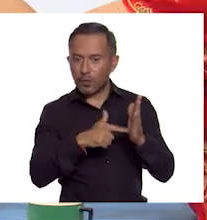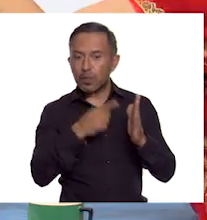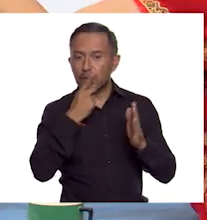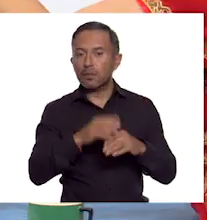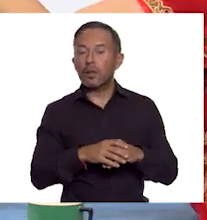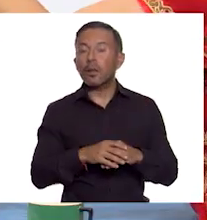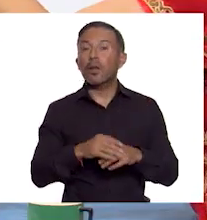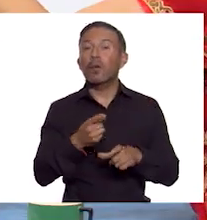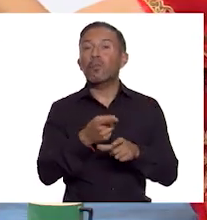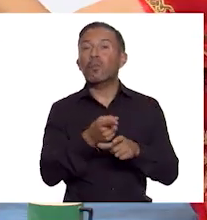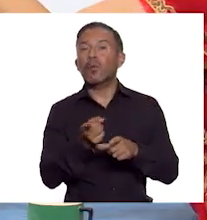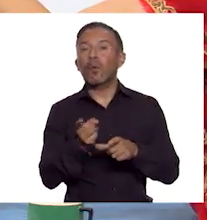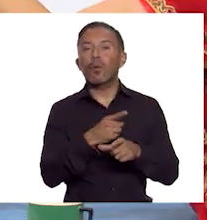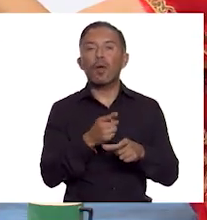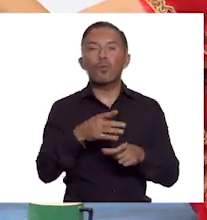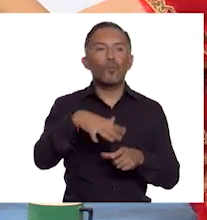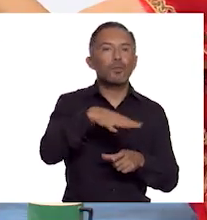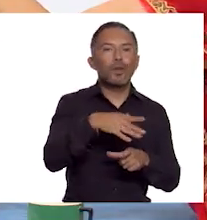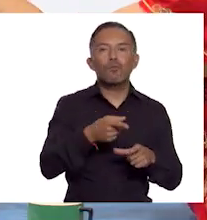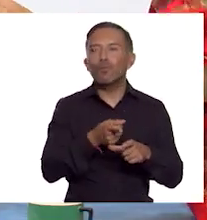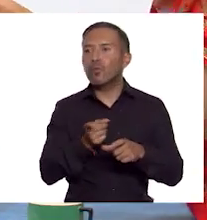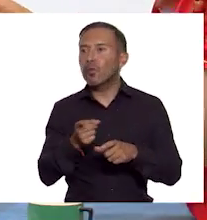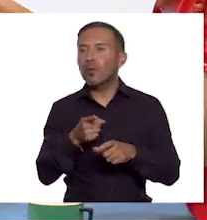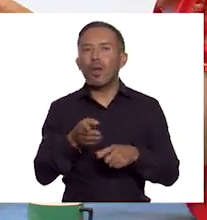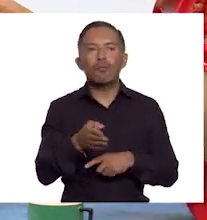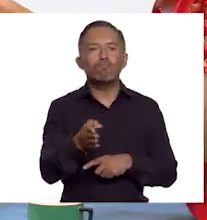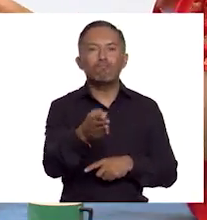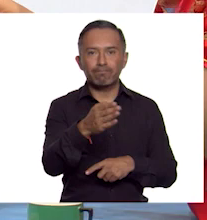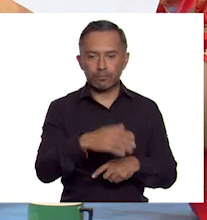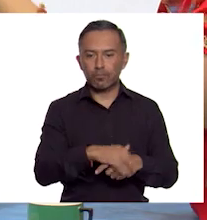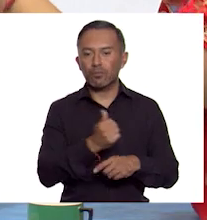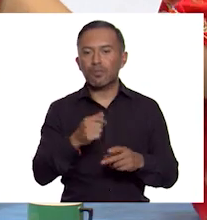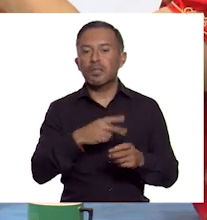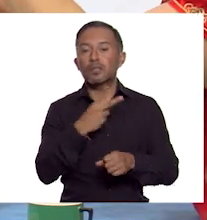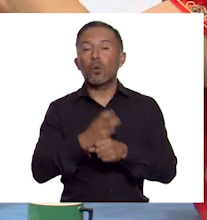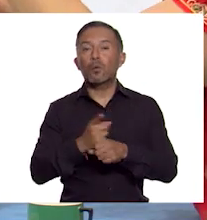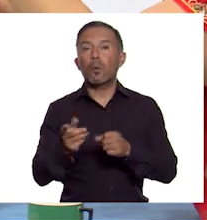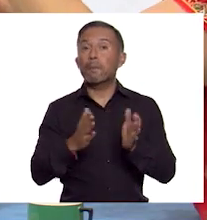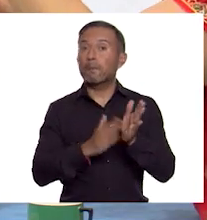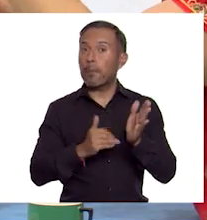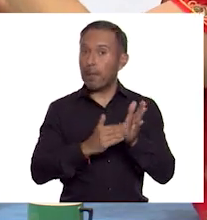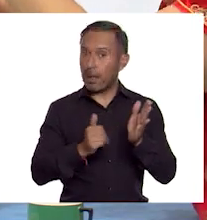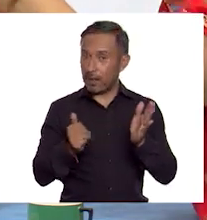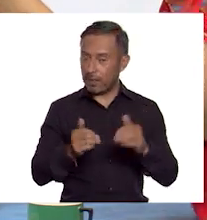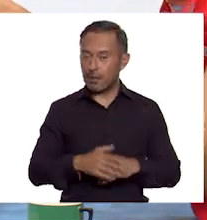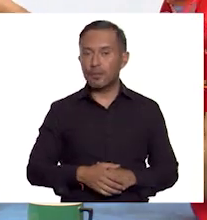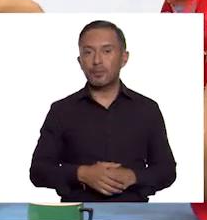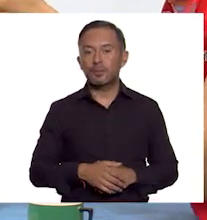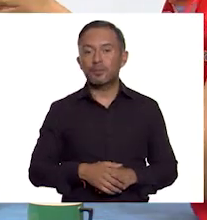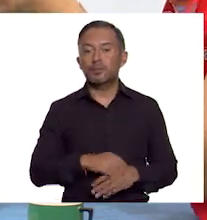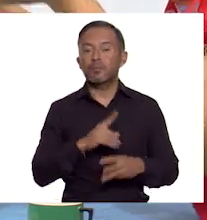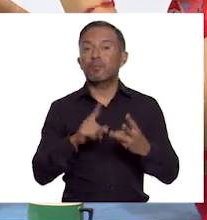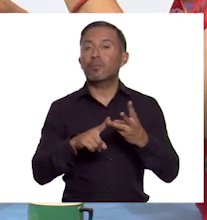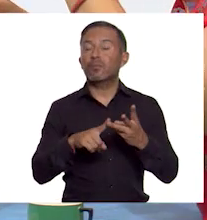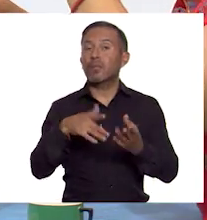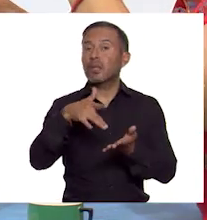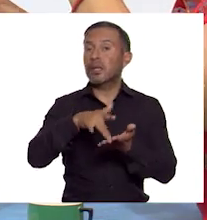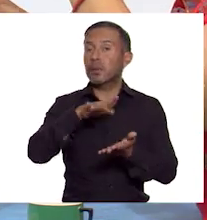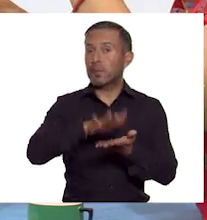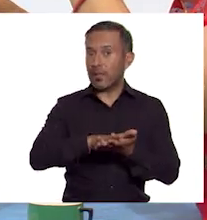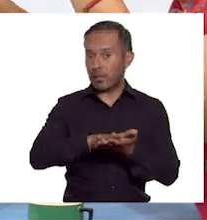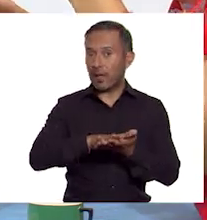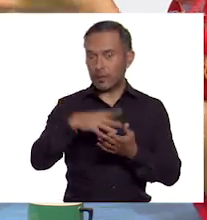brújula. Así es. Luego, tenemos el papel, la imprenta china,